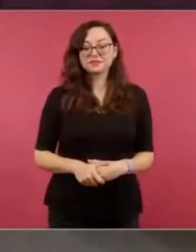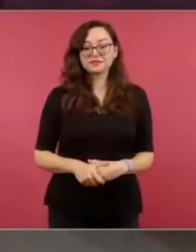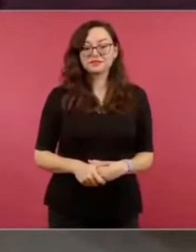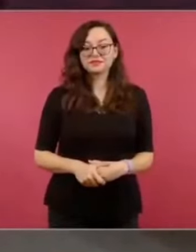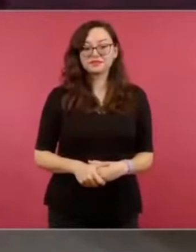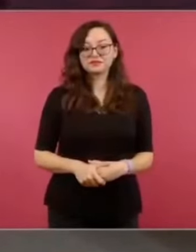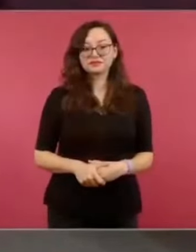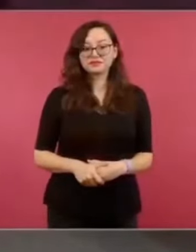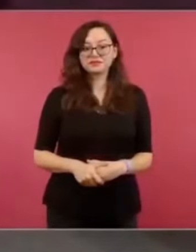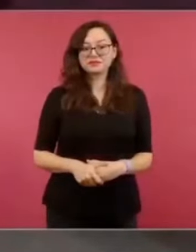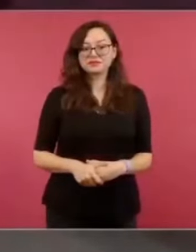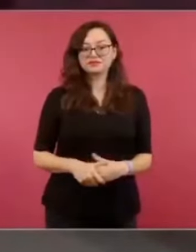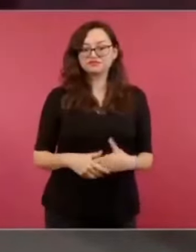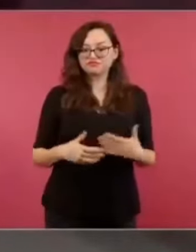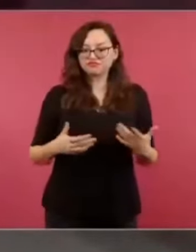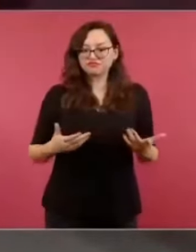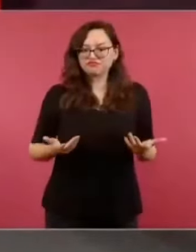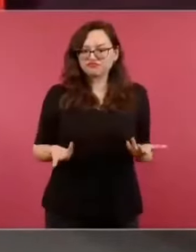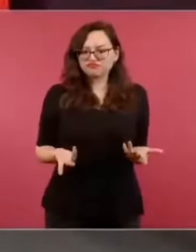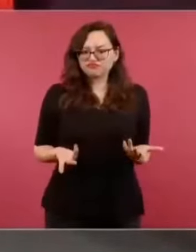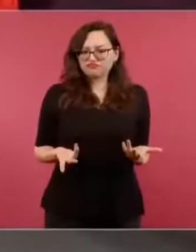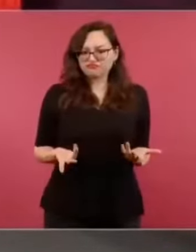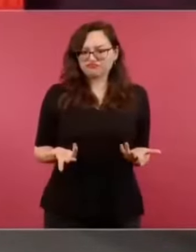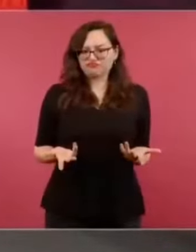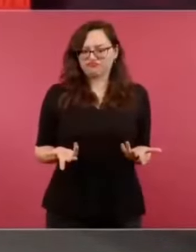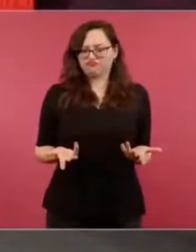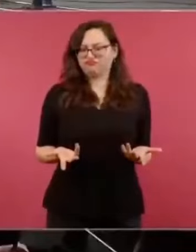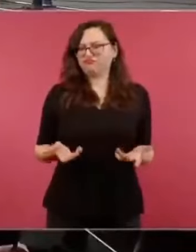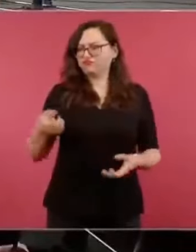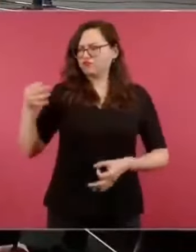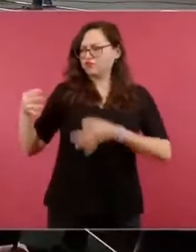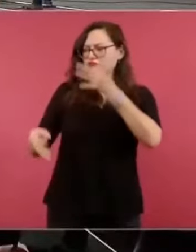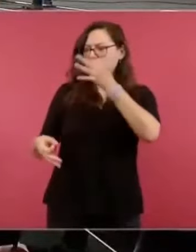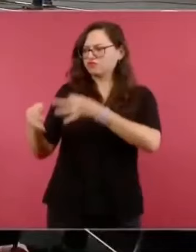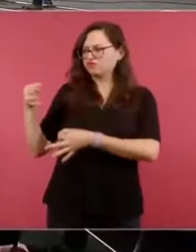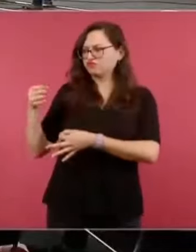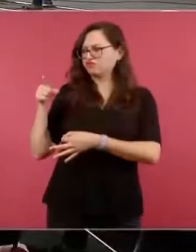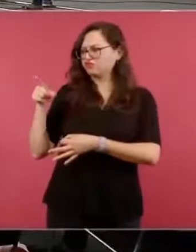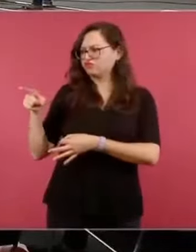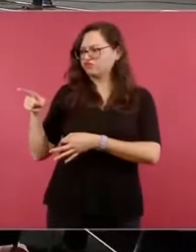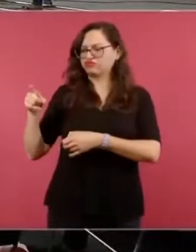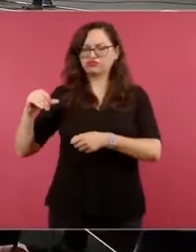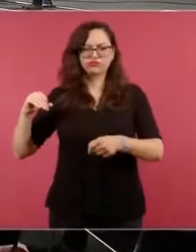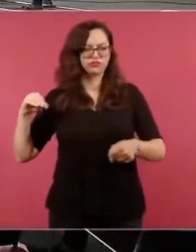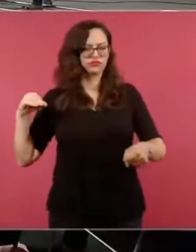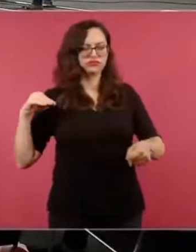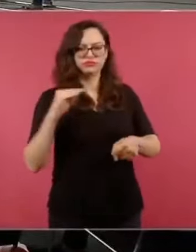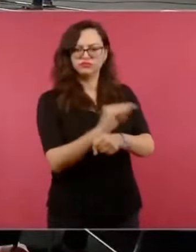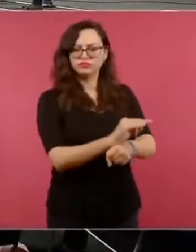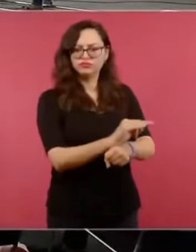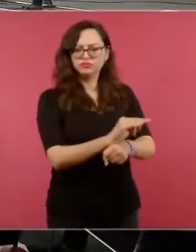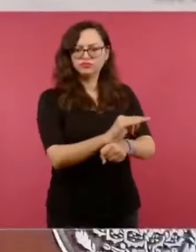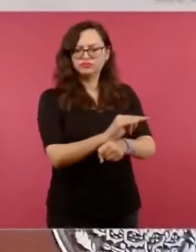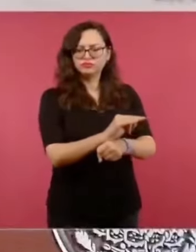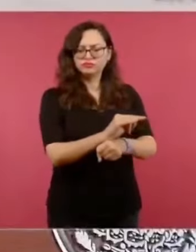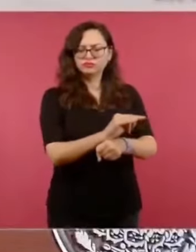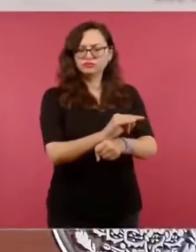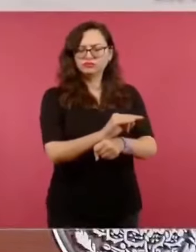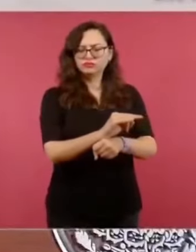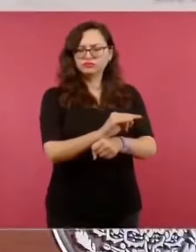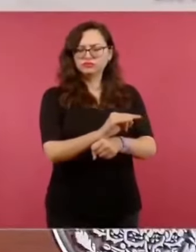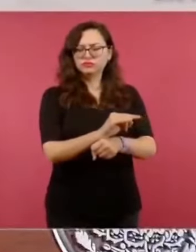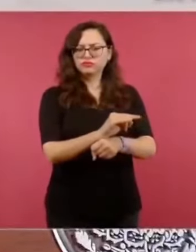Entonces, el juez le da o le concede el